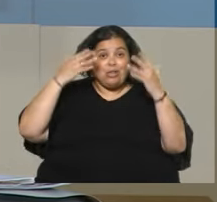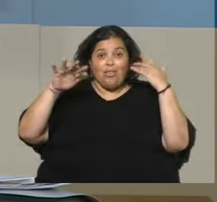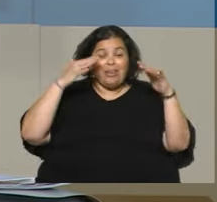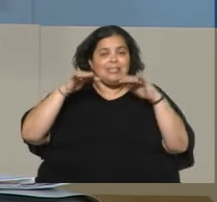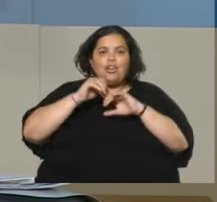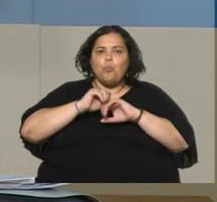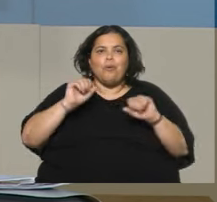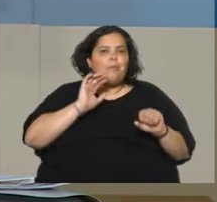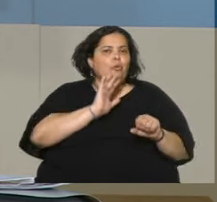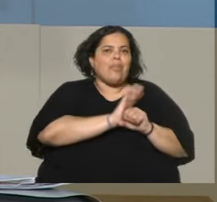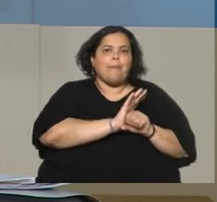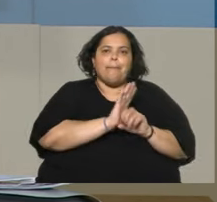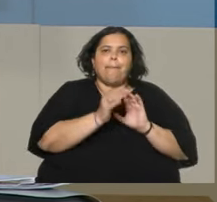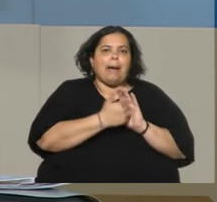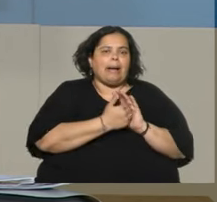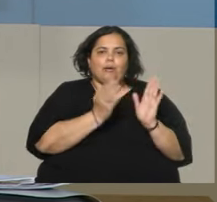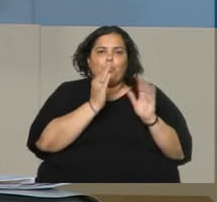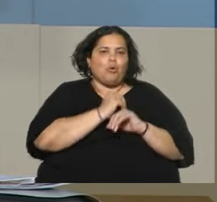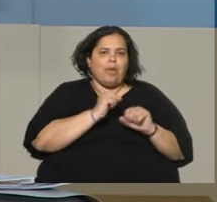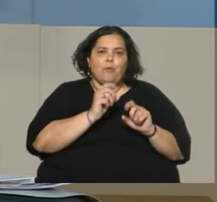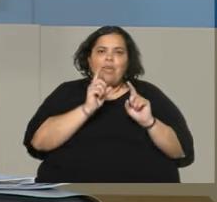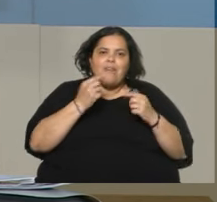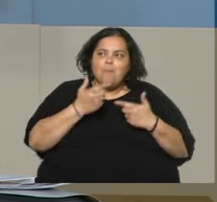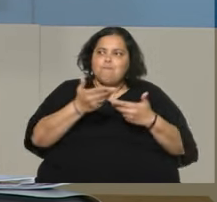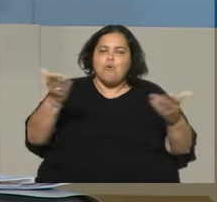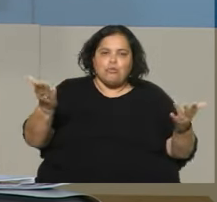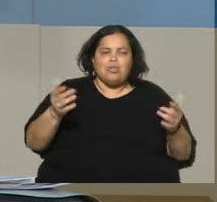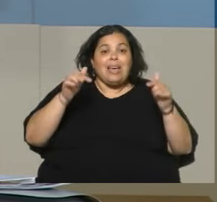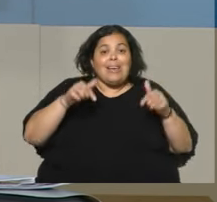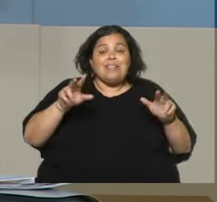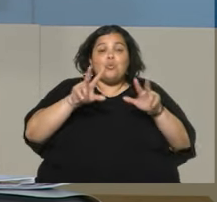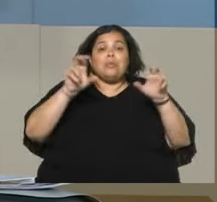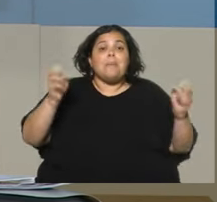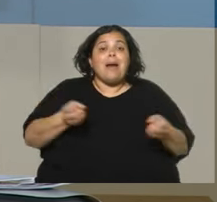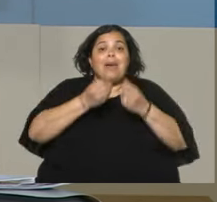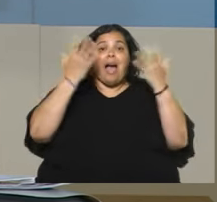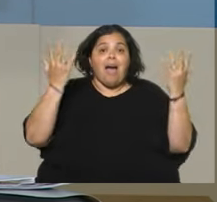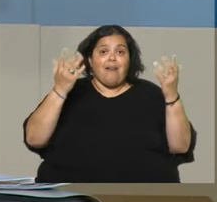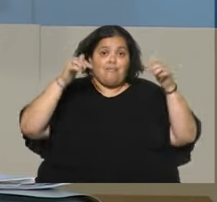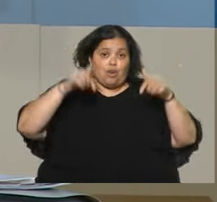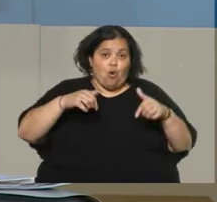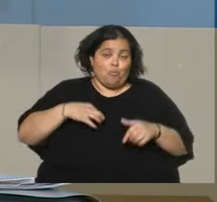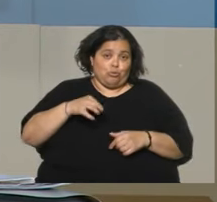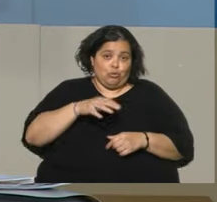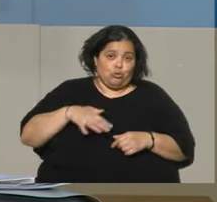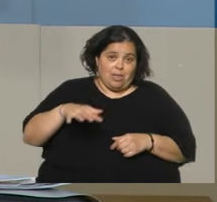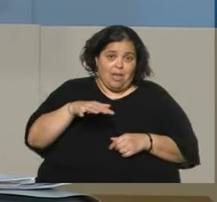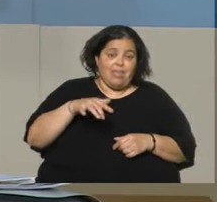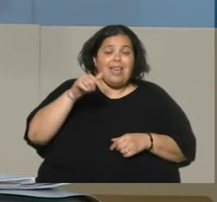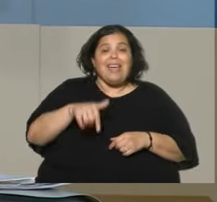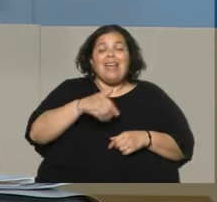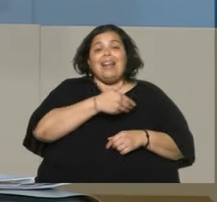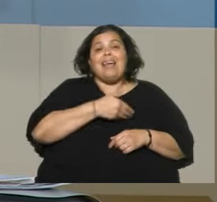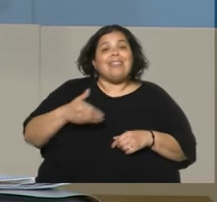invisibilizar. Y esto demuestra que tenemos un tema grave como sociedad, un Estado que no es garante de derechos,